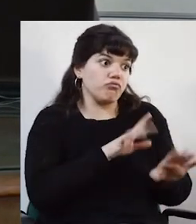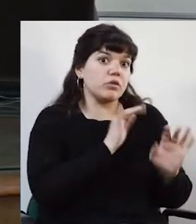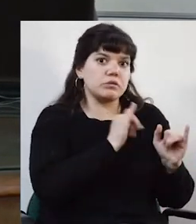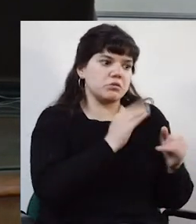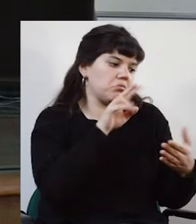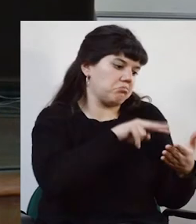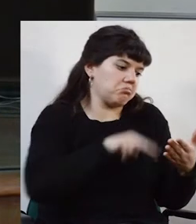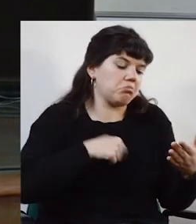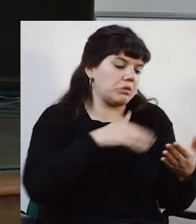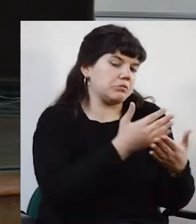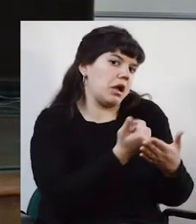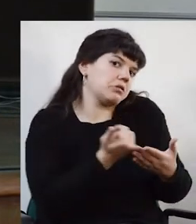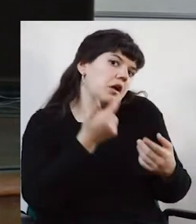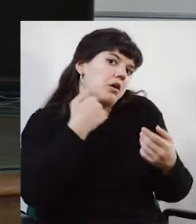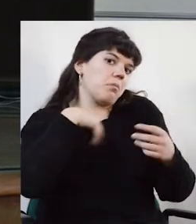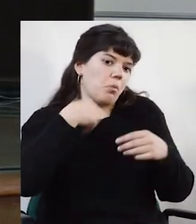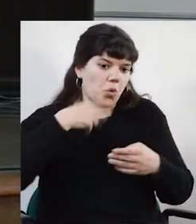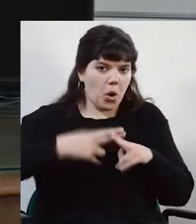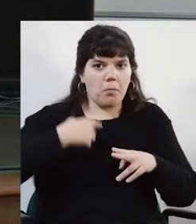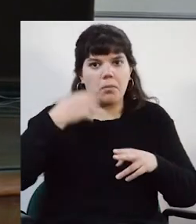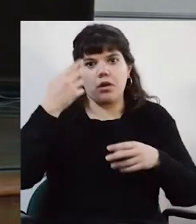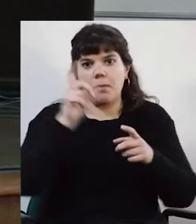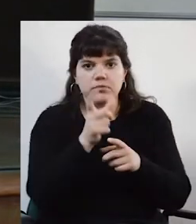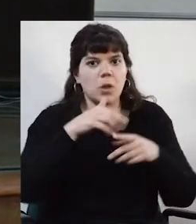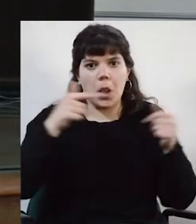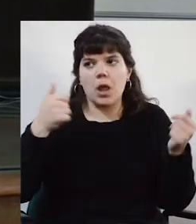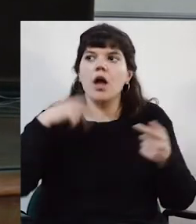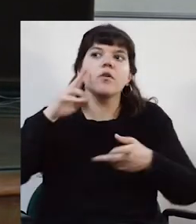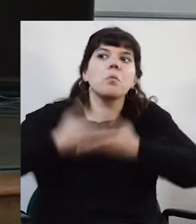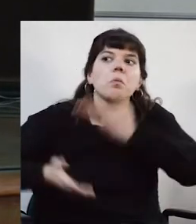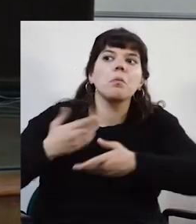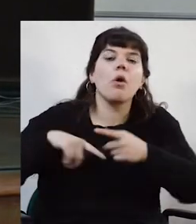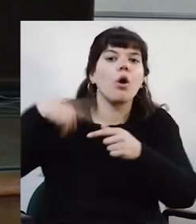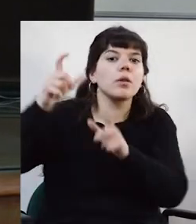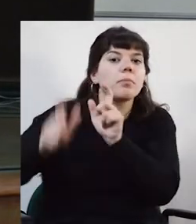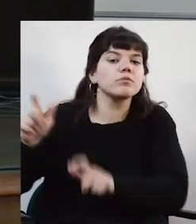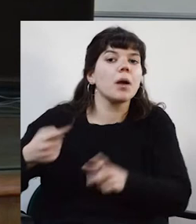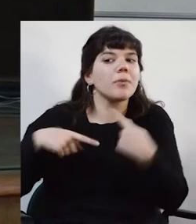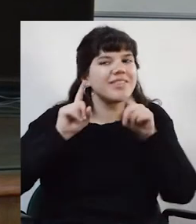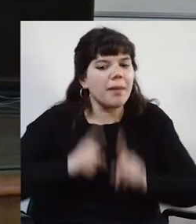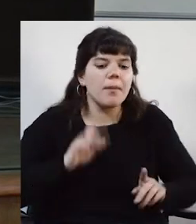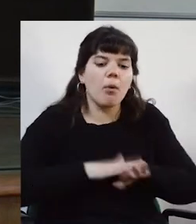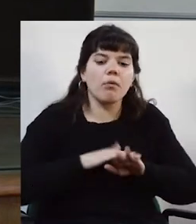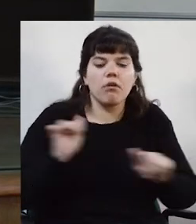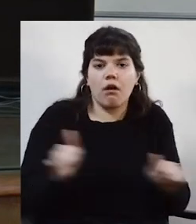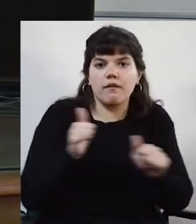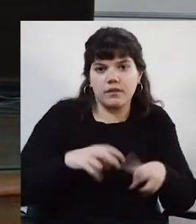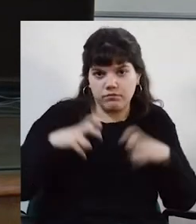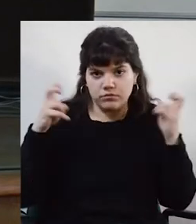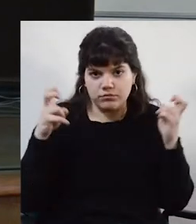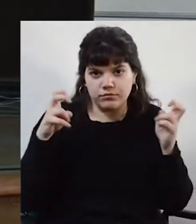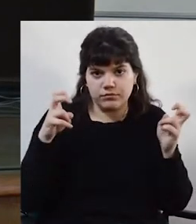donde podemos sacar los datos, yo publico con otro, y entonces voy viendo que se va conformando la red, pero también la actividad de los grupos de investigación.